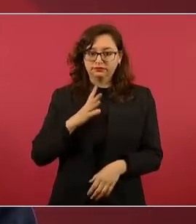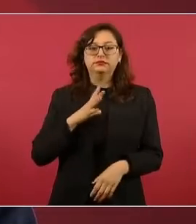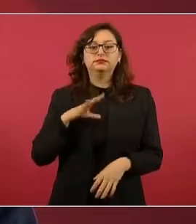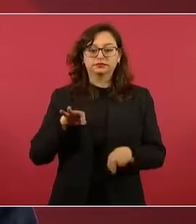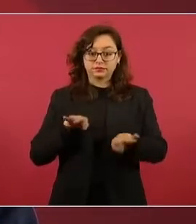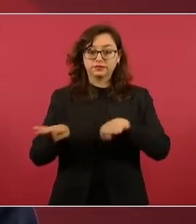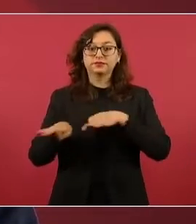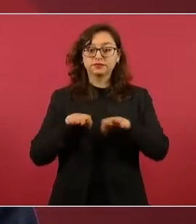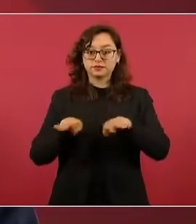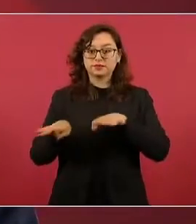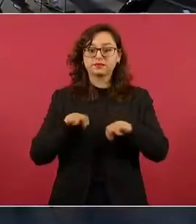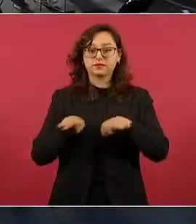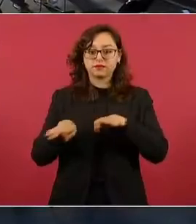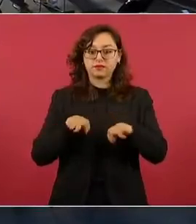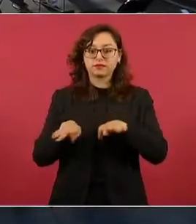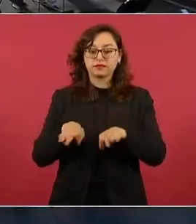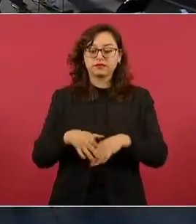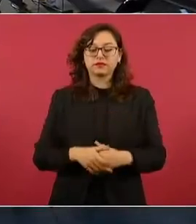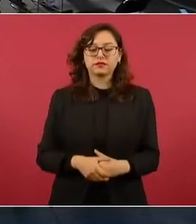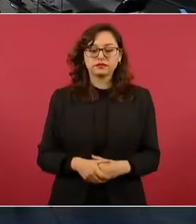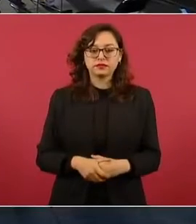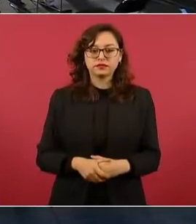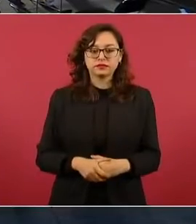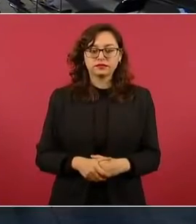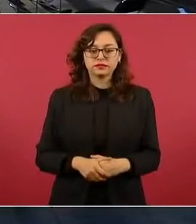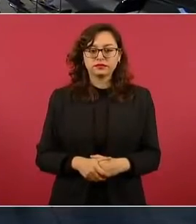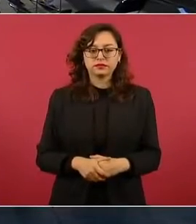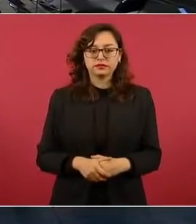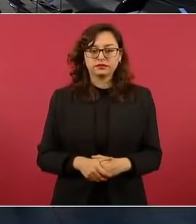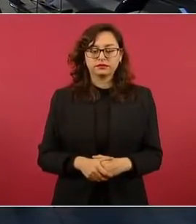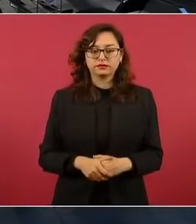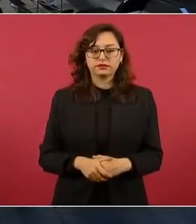¿Y lo que a estar en el departamento?